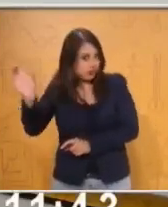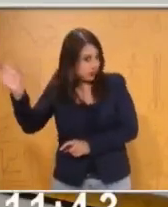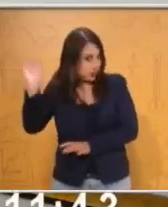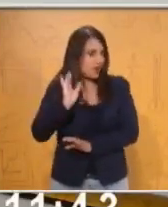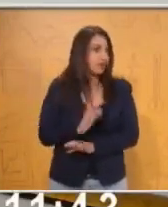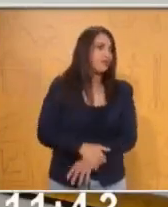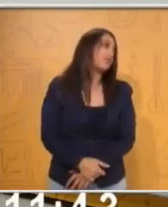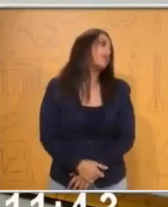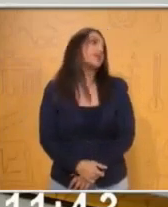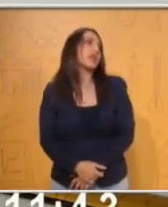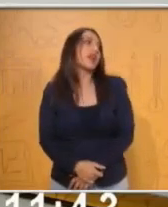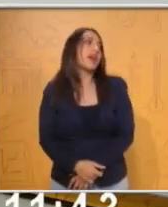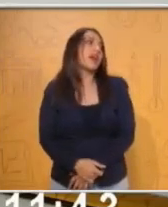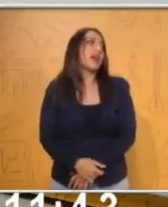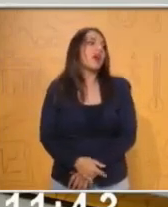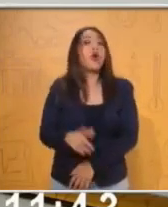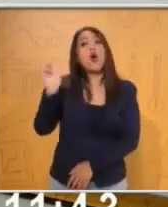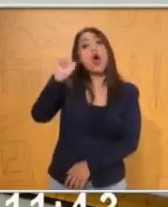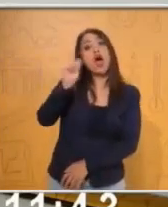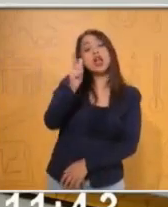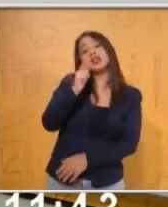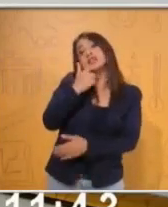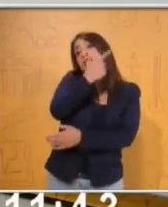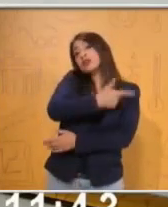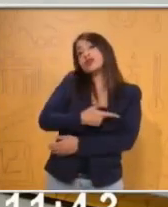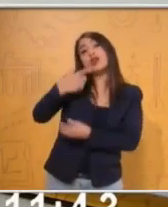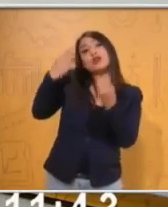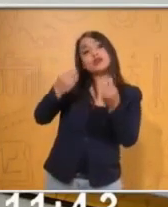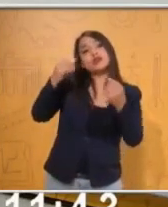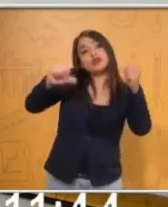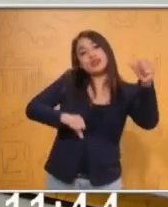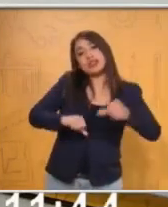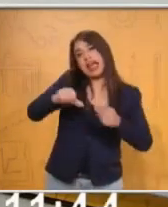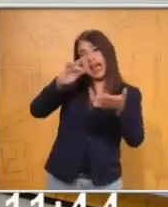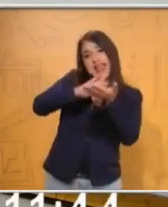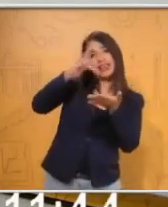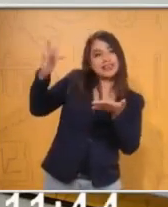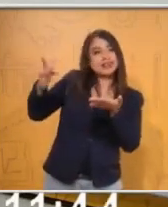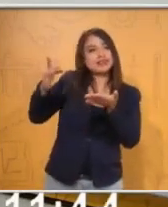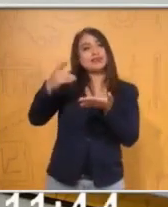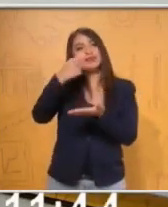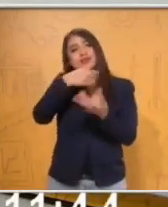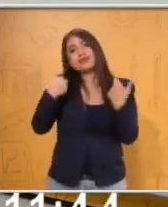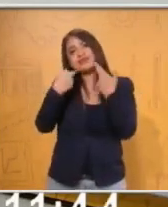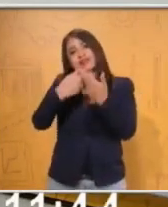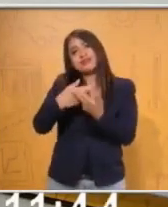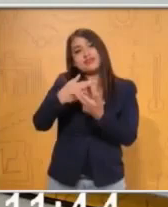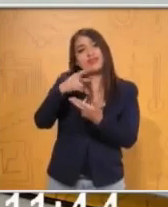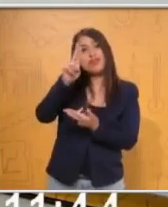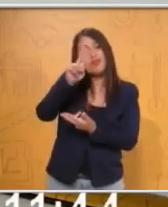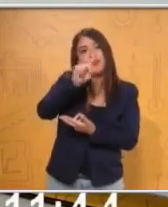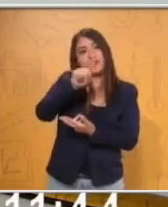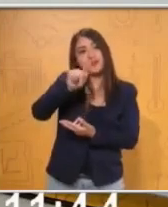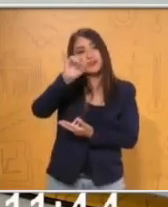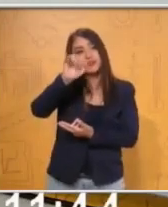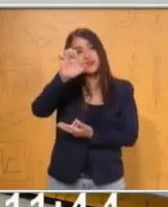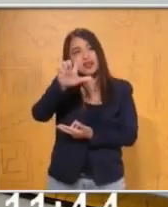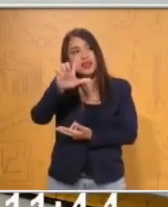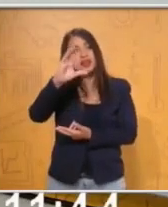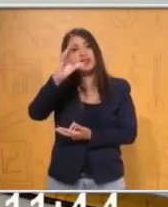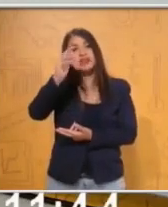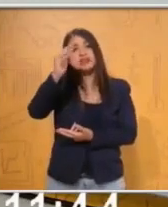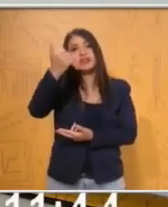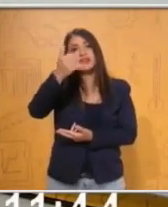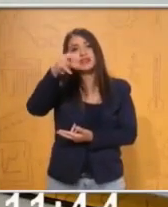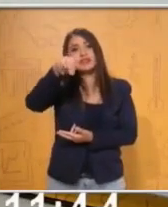haya gustado bastante esta actividad. Agradecemos la participación de los maestros Uciel y Cintia, que hicieron un gran esfuerzo en participar